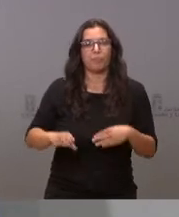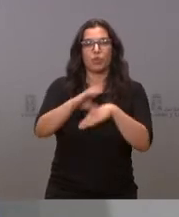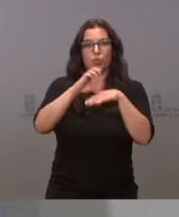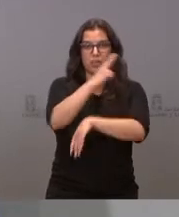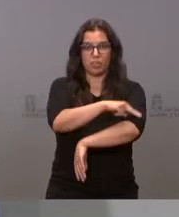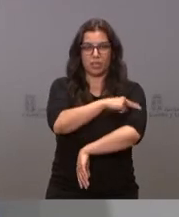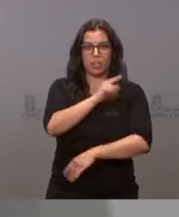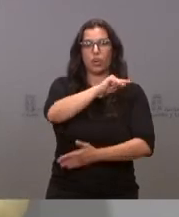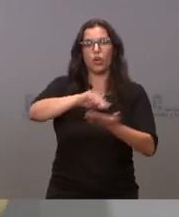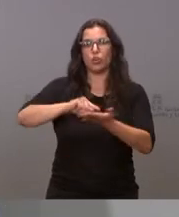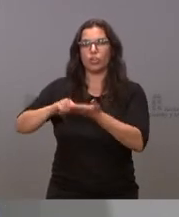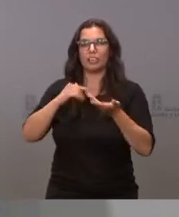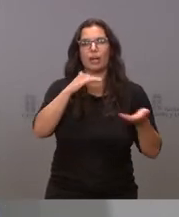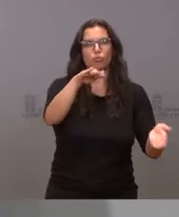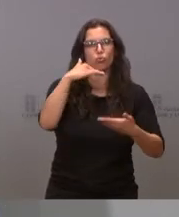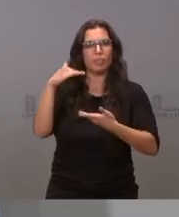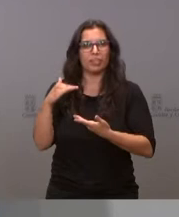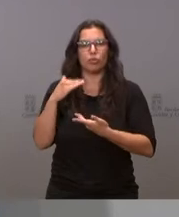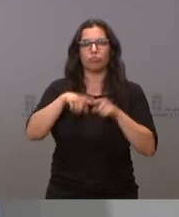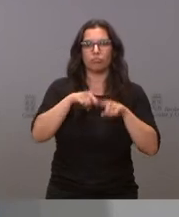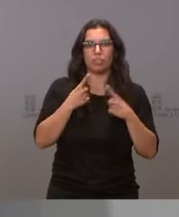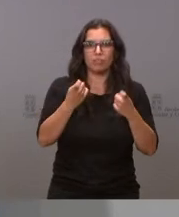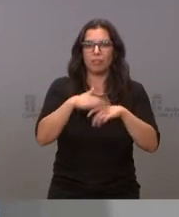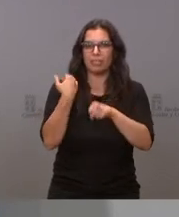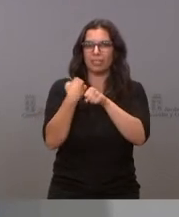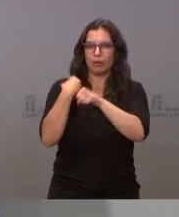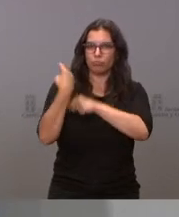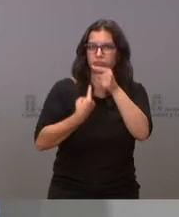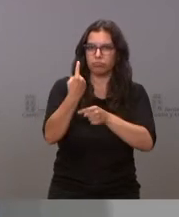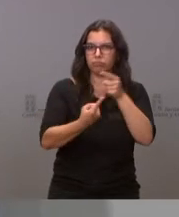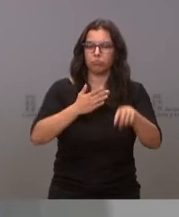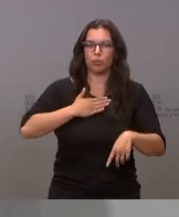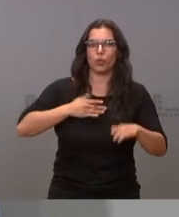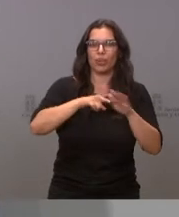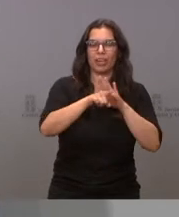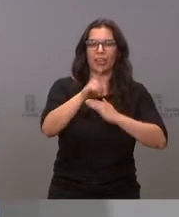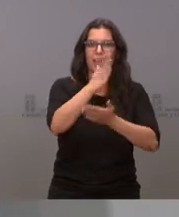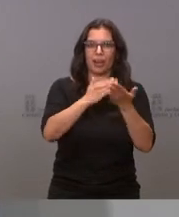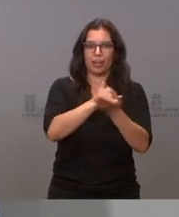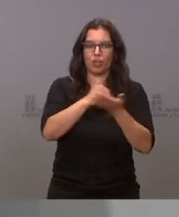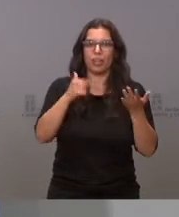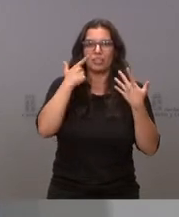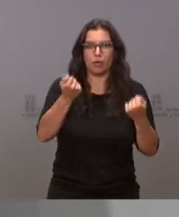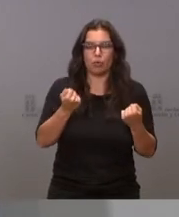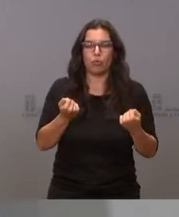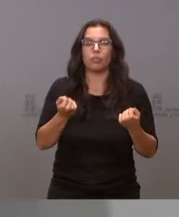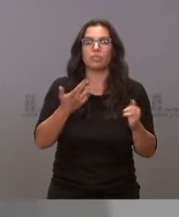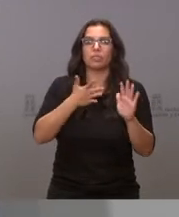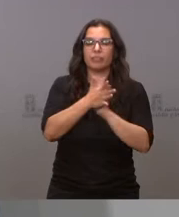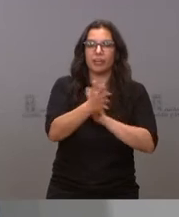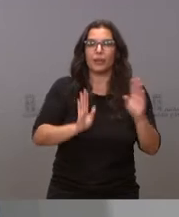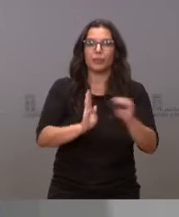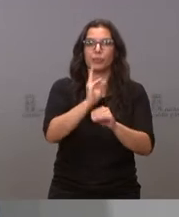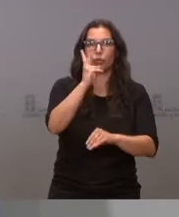de Sanidad contrata suministros necesarios para la actividad diaria de los centros de la Gerencia Regional de Salud. Se trata de una